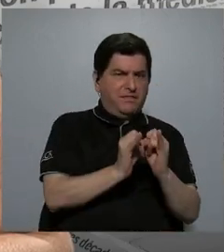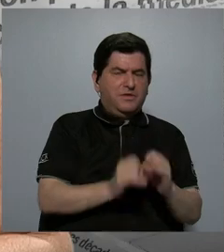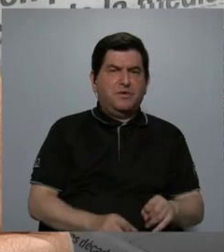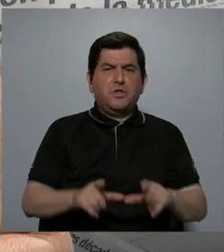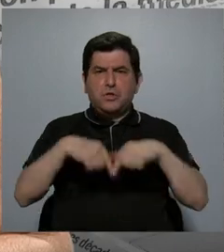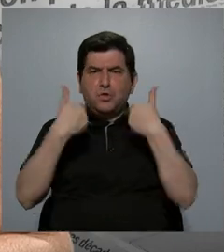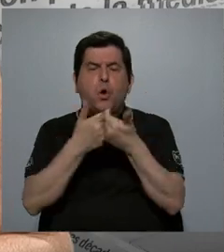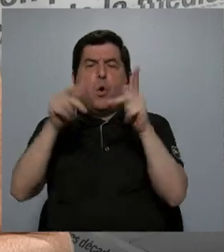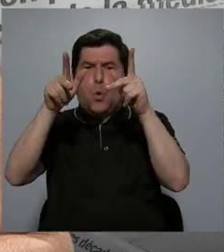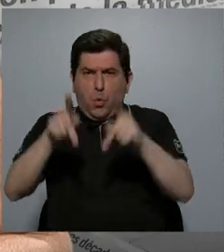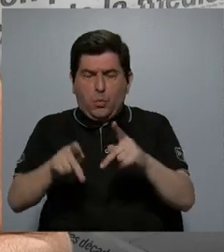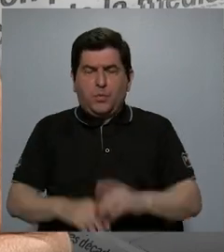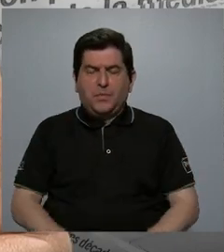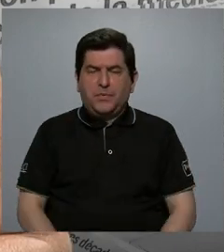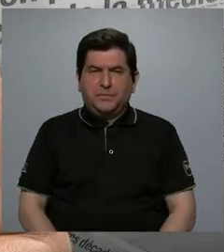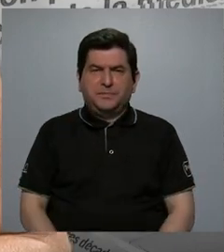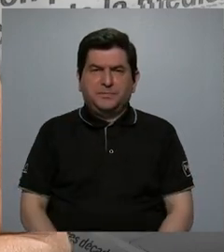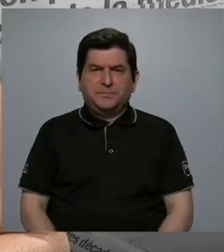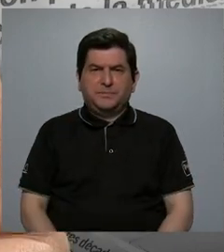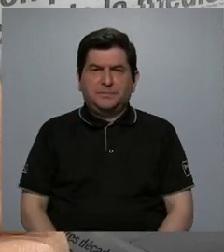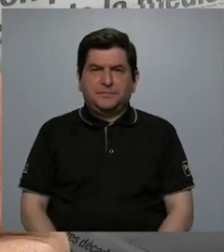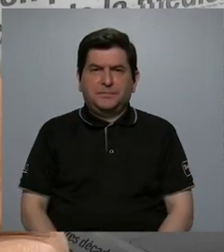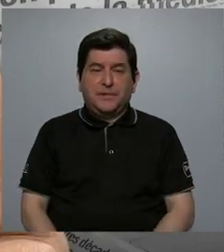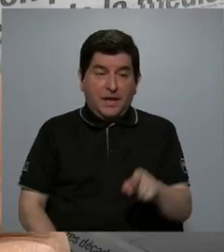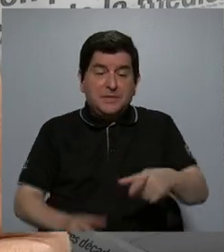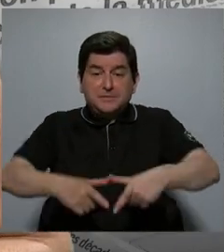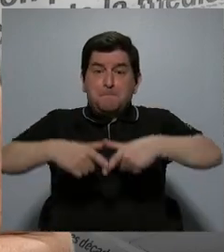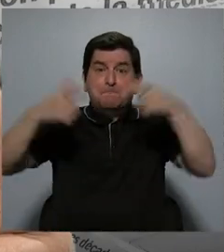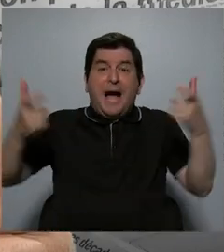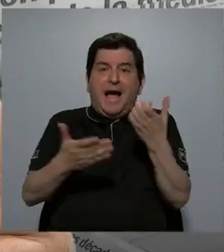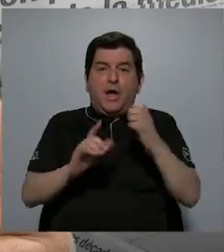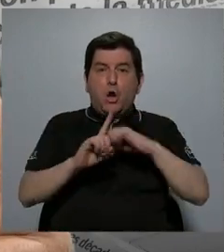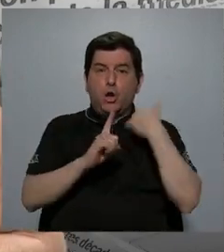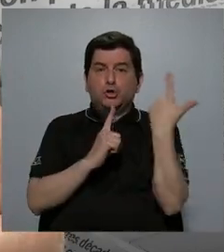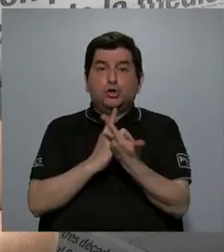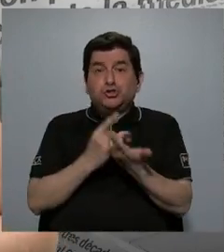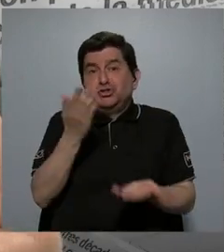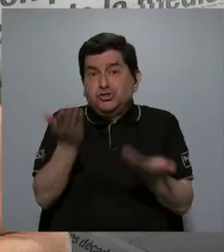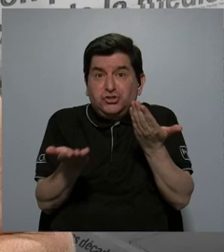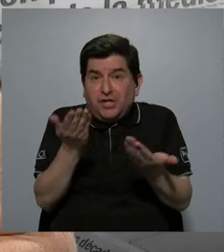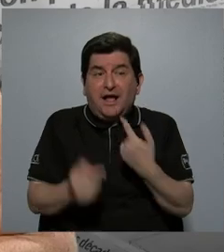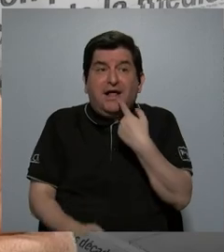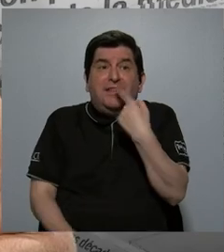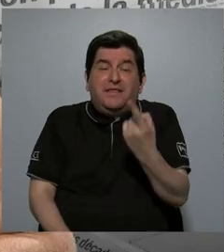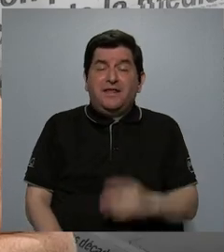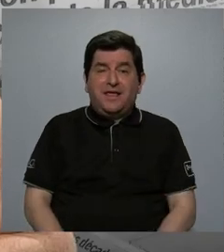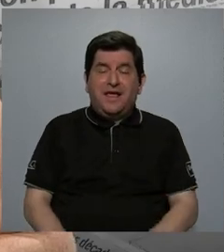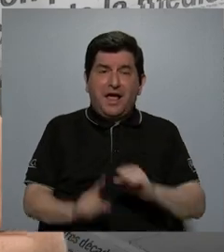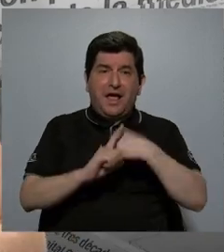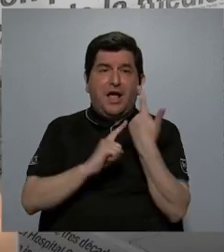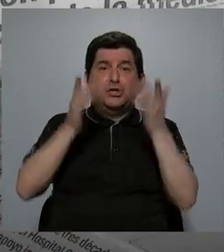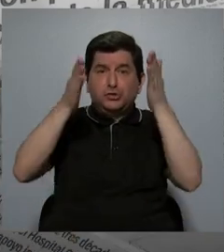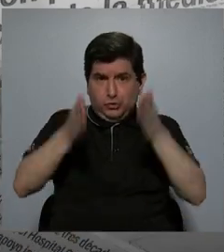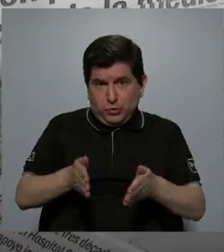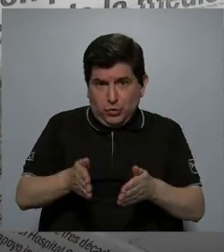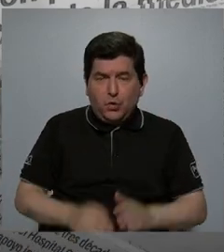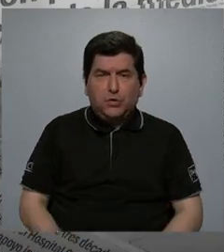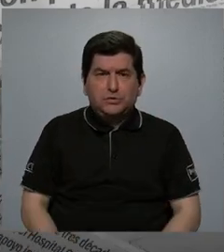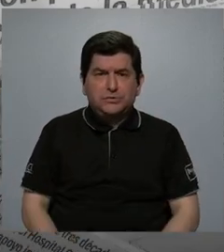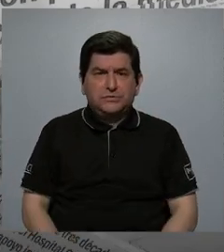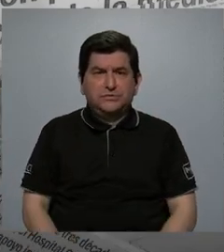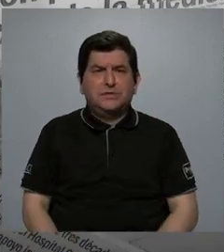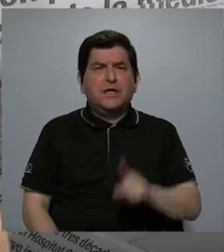a los grupos de personas, porque algo macrosocial, podríamos hablar, o dirían los sociólogos y las sociólogas, pues